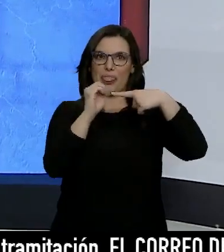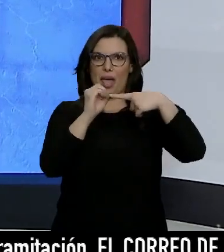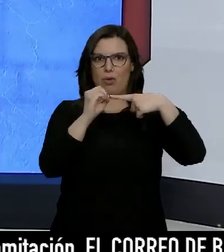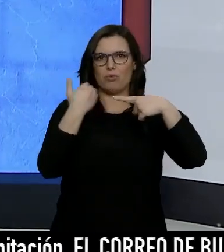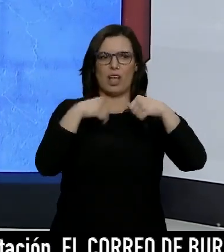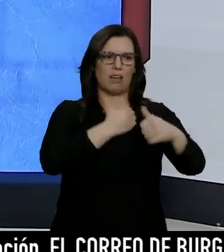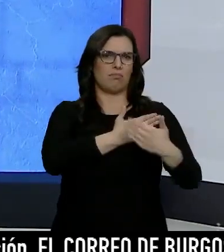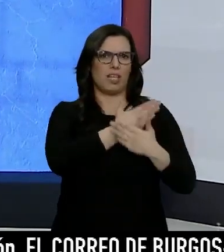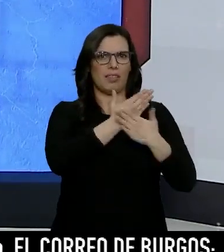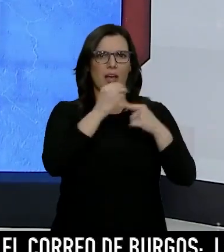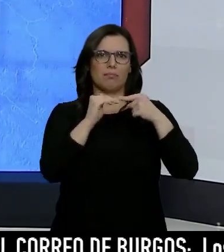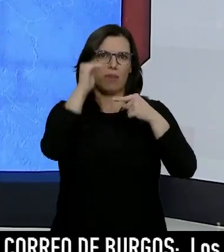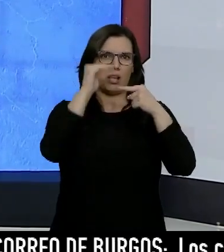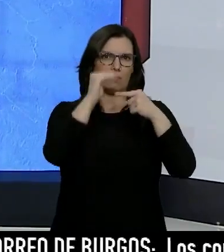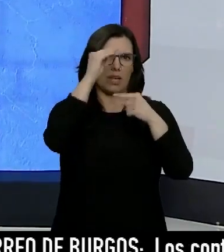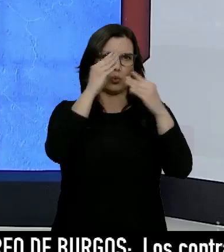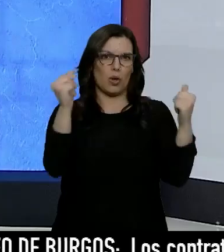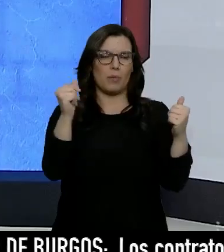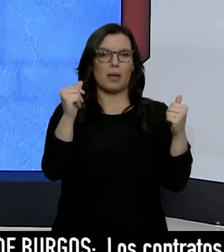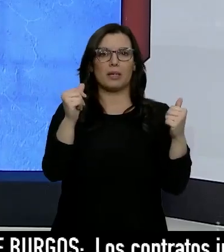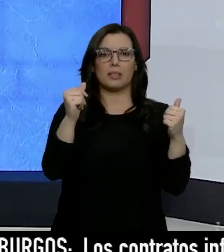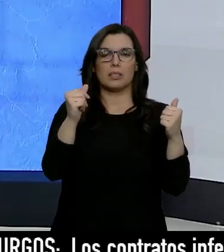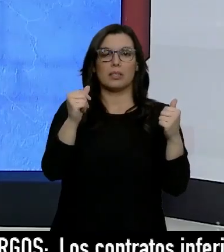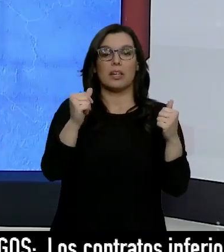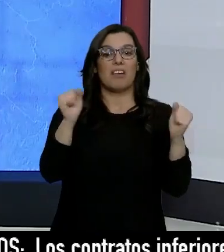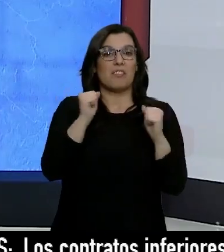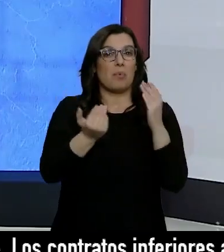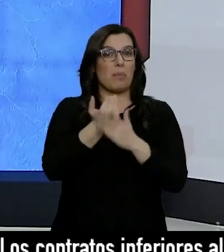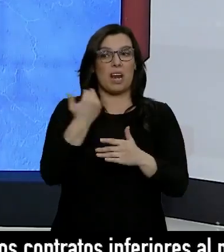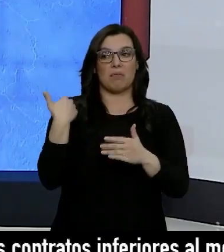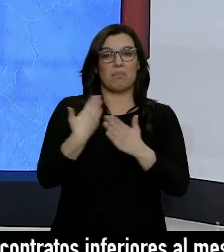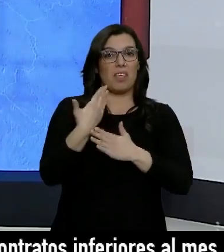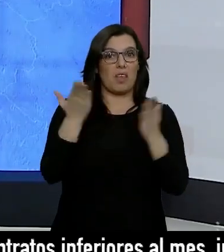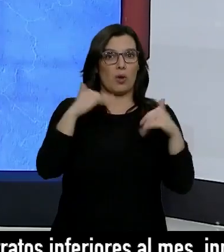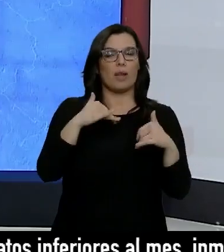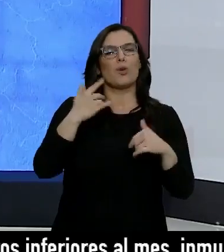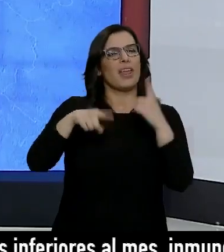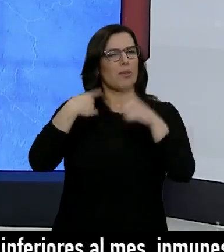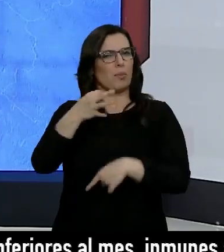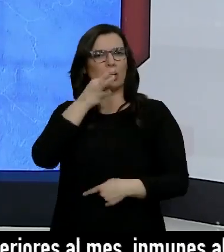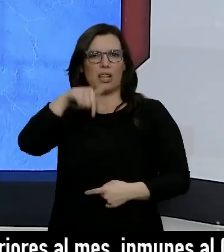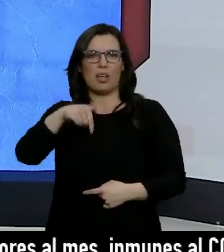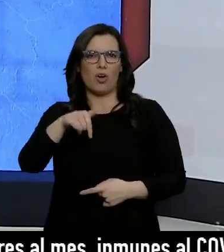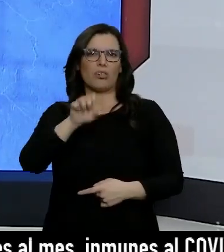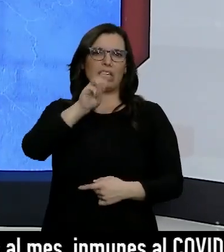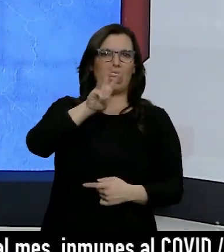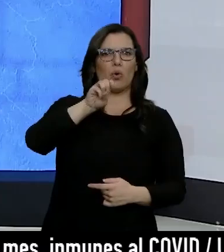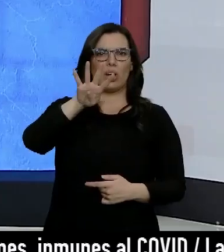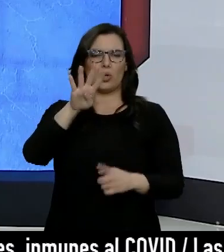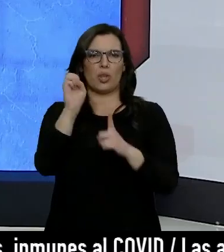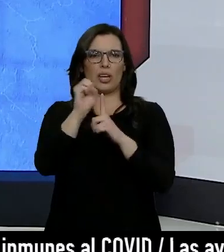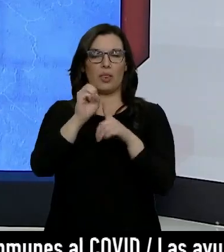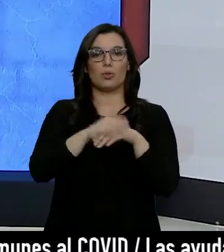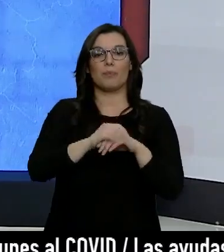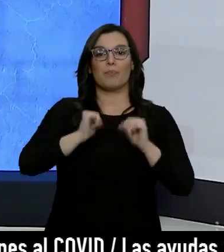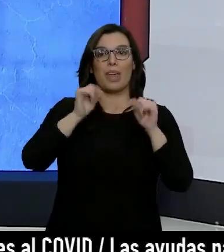días con valores un poquito más suaves y sin demasiado frío a primeras horas de la mañana, pero por la tarde ya alcanzamos, por ejemplo, los 13 o 14 grados. El